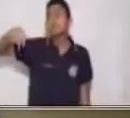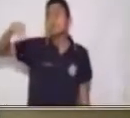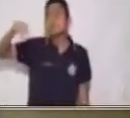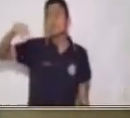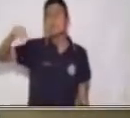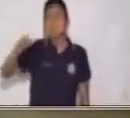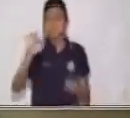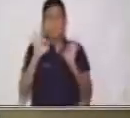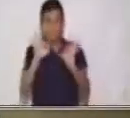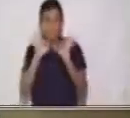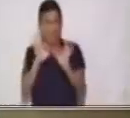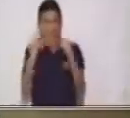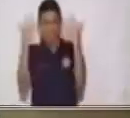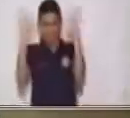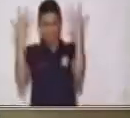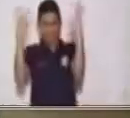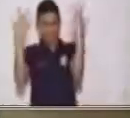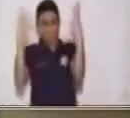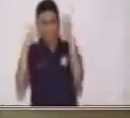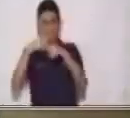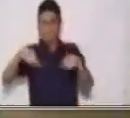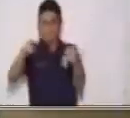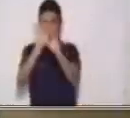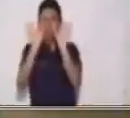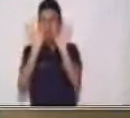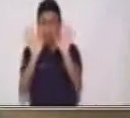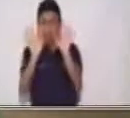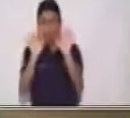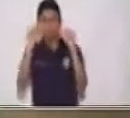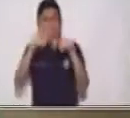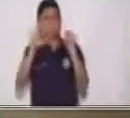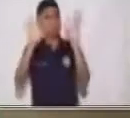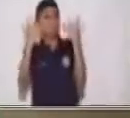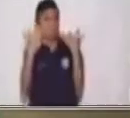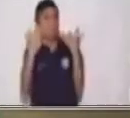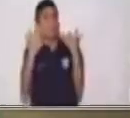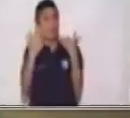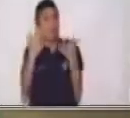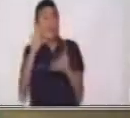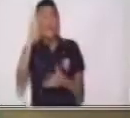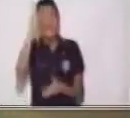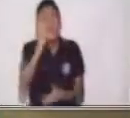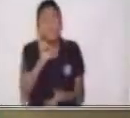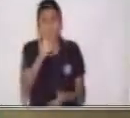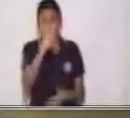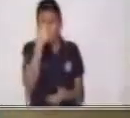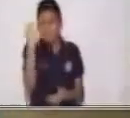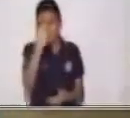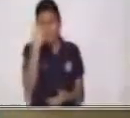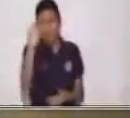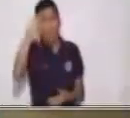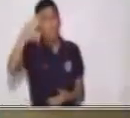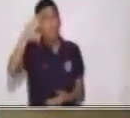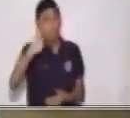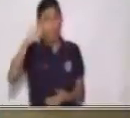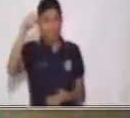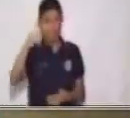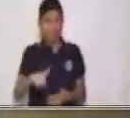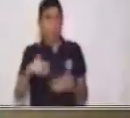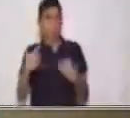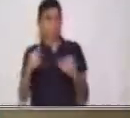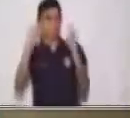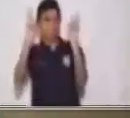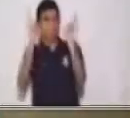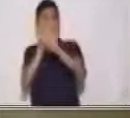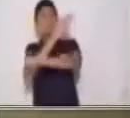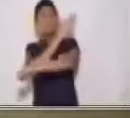Muy bien, los felicito. Muy bien. Entonces, eso es lo que vamos a ver en nuestras historias que